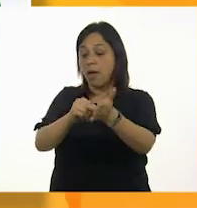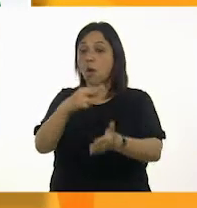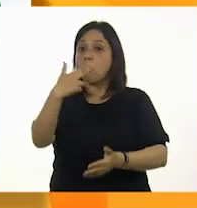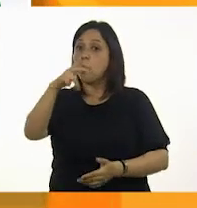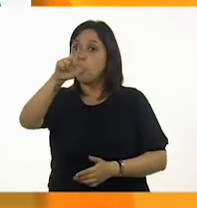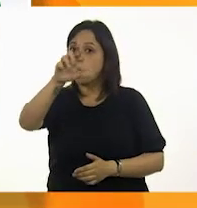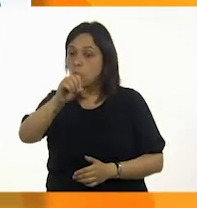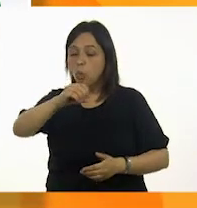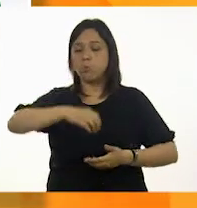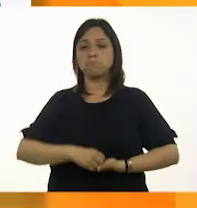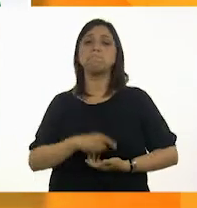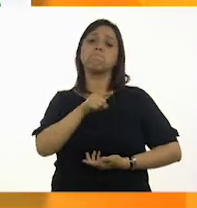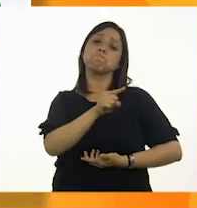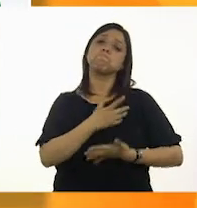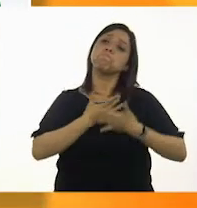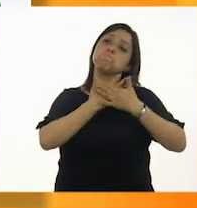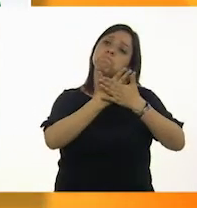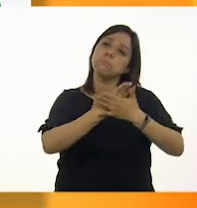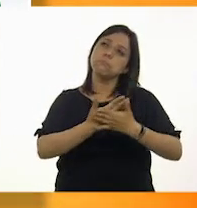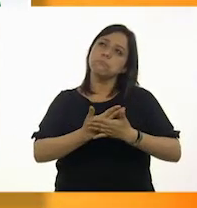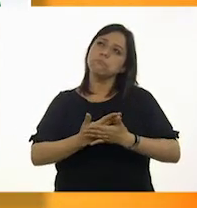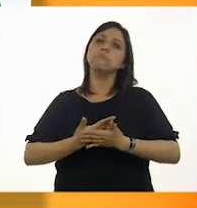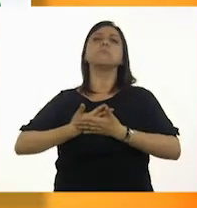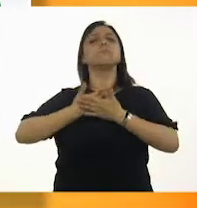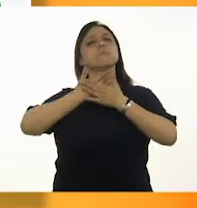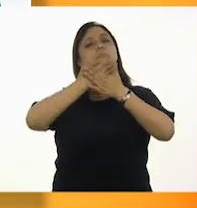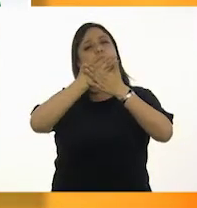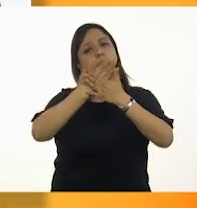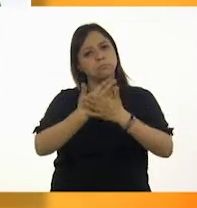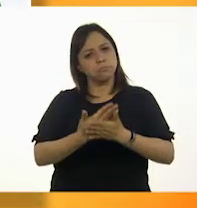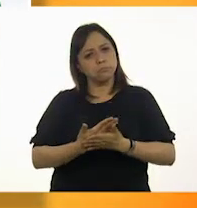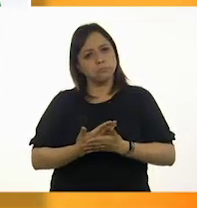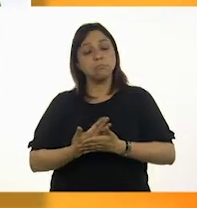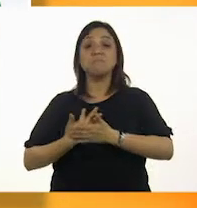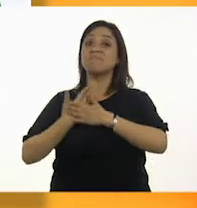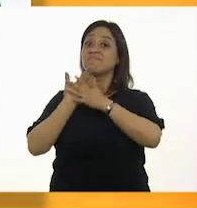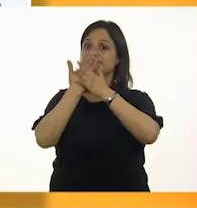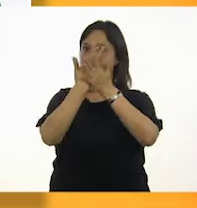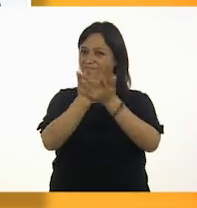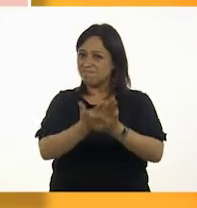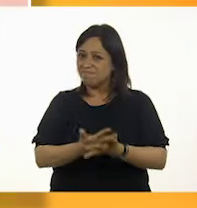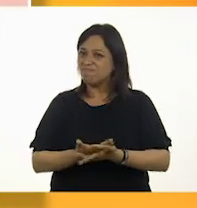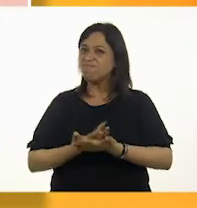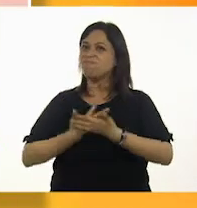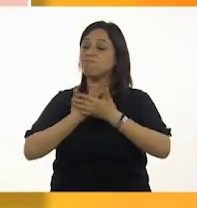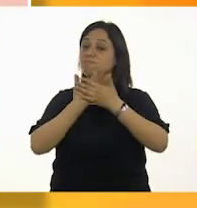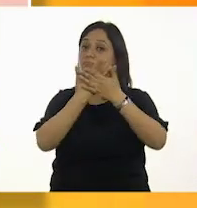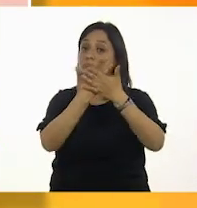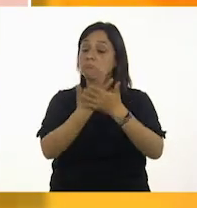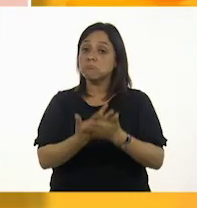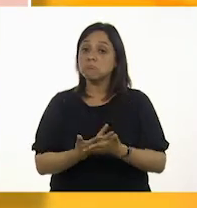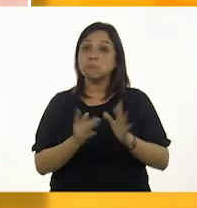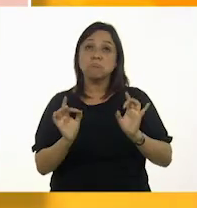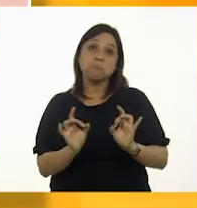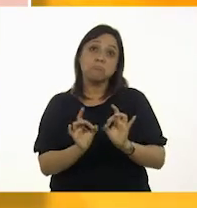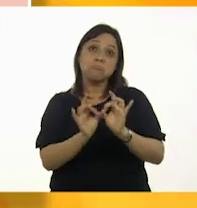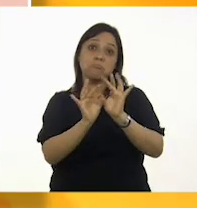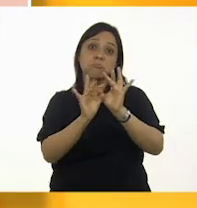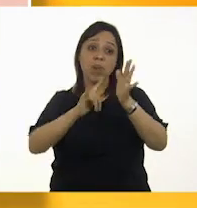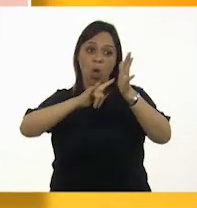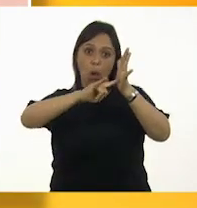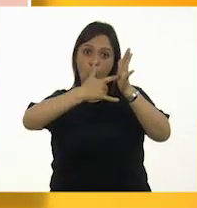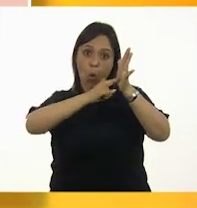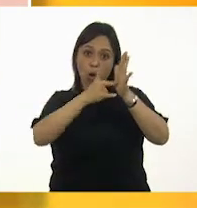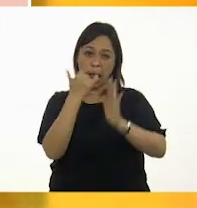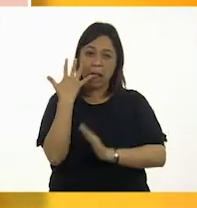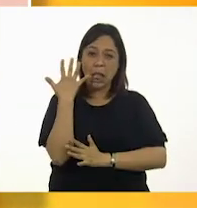Hugo espera y espera y espera. Cuando el reloj marca a las 5 y